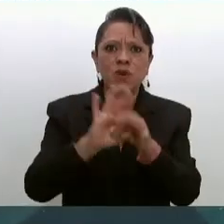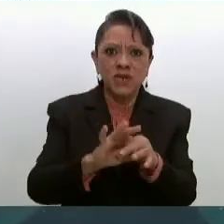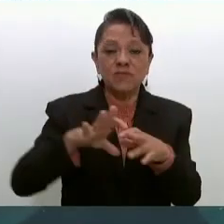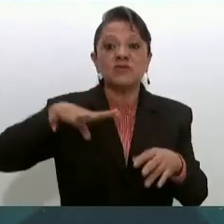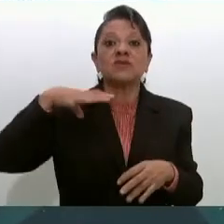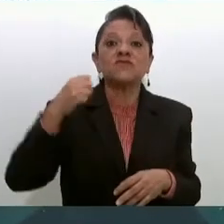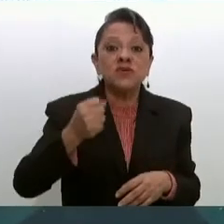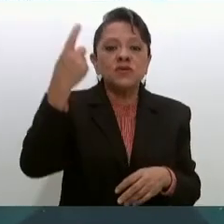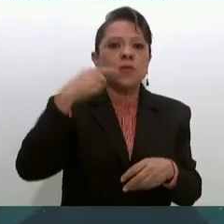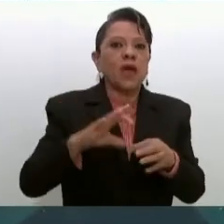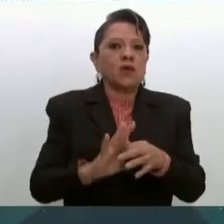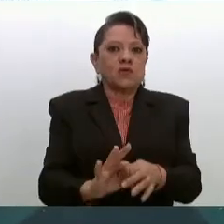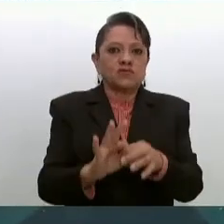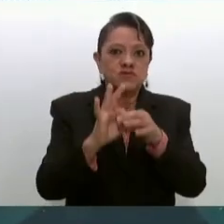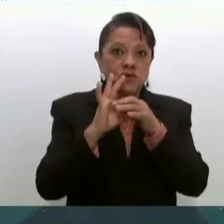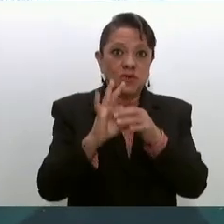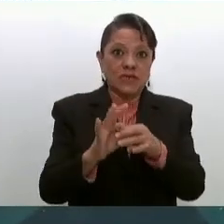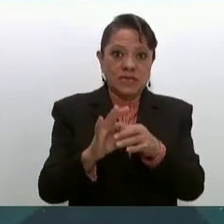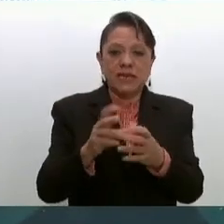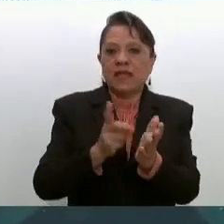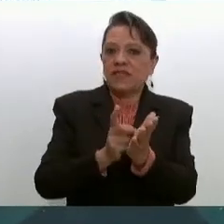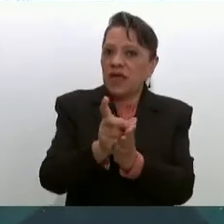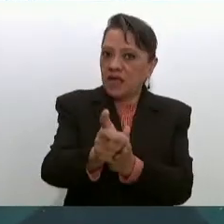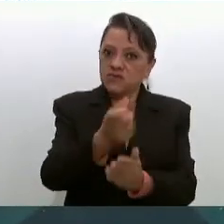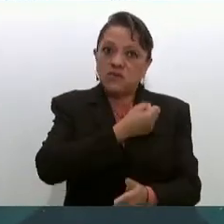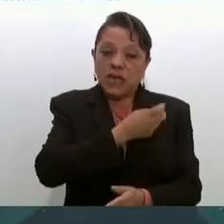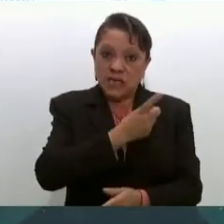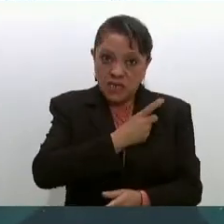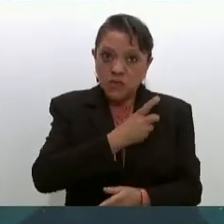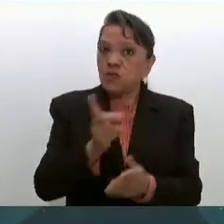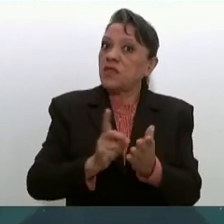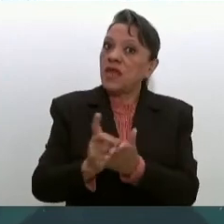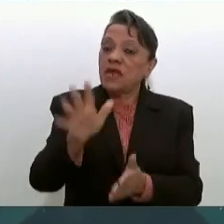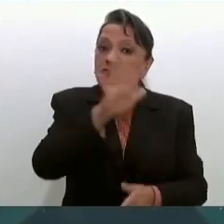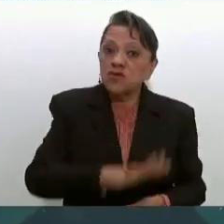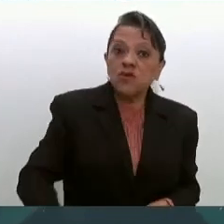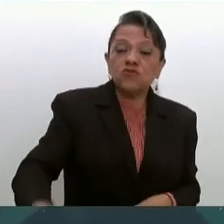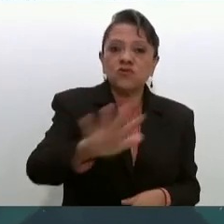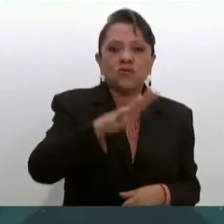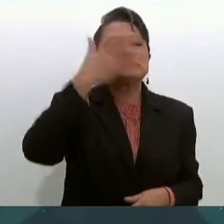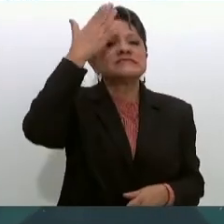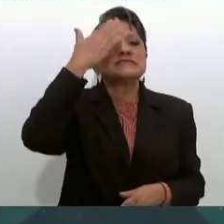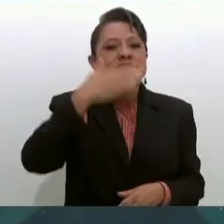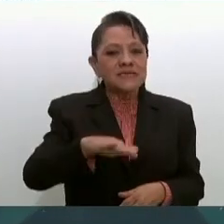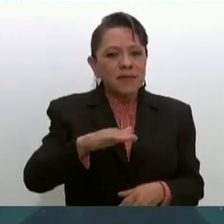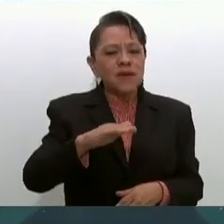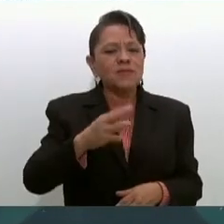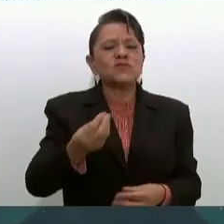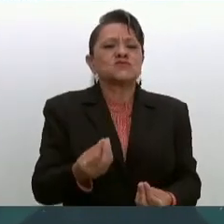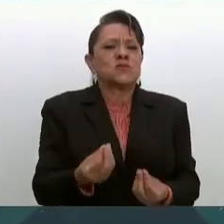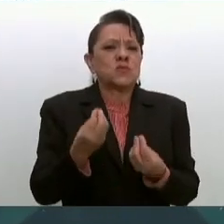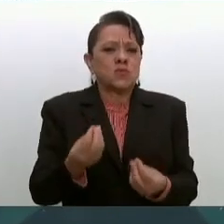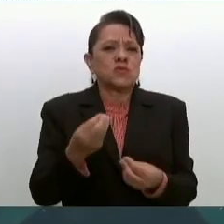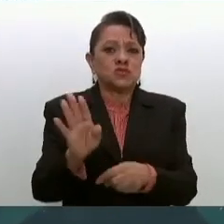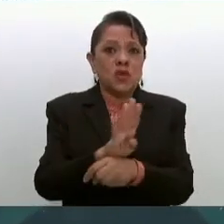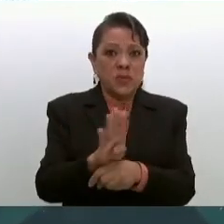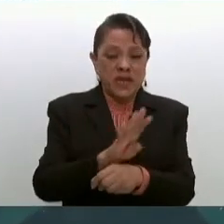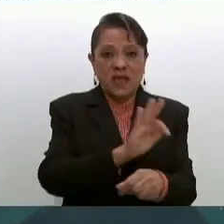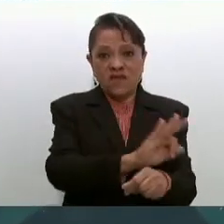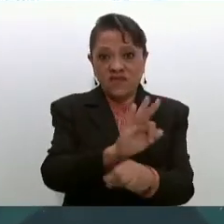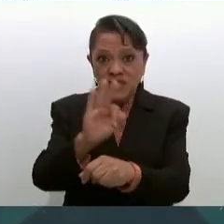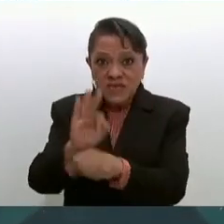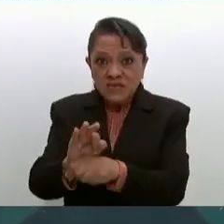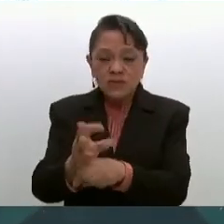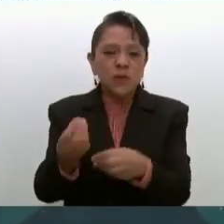servicios de salud como un derecho de todos. Y sabemos que se beneficiarán a un grande número de familias en todo el